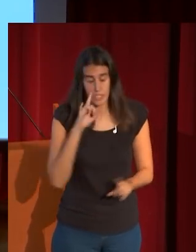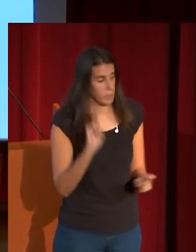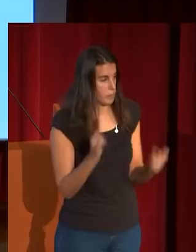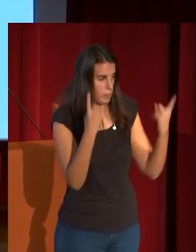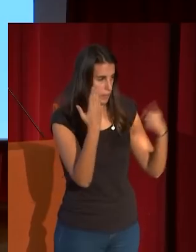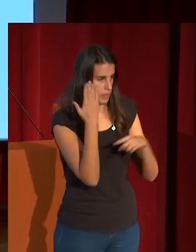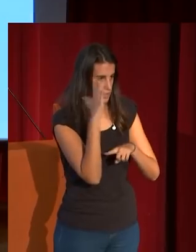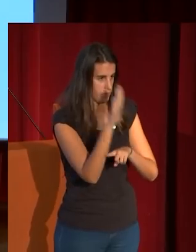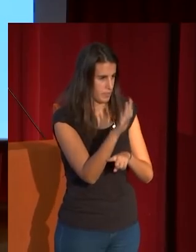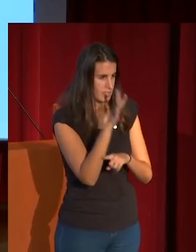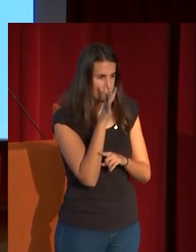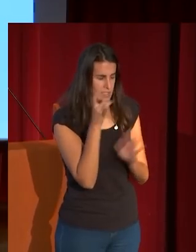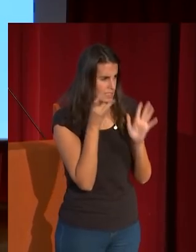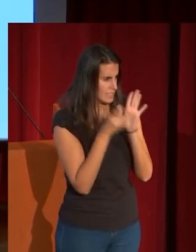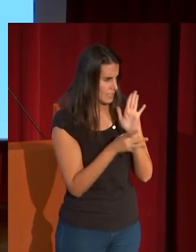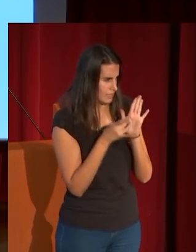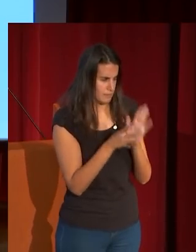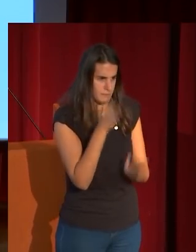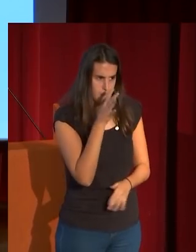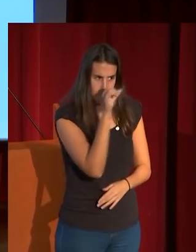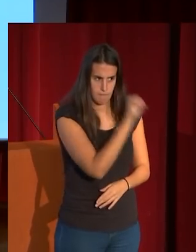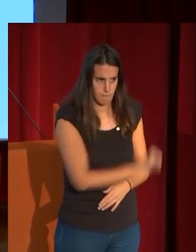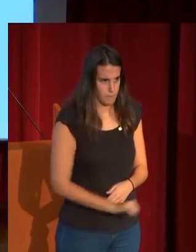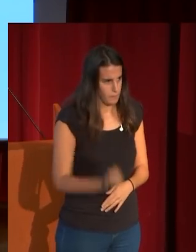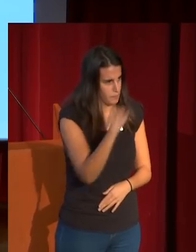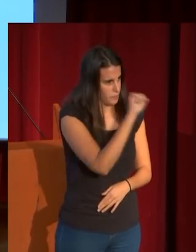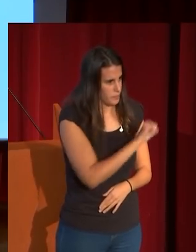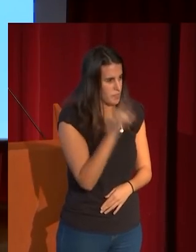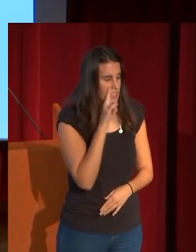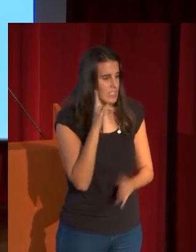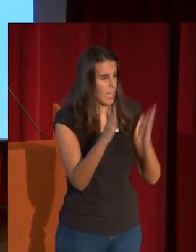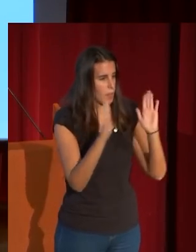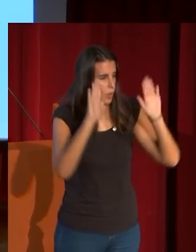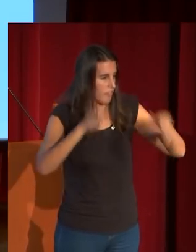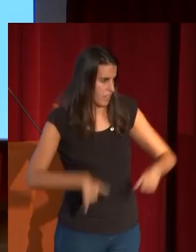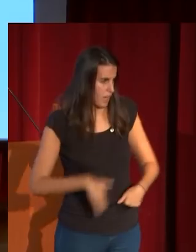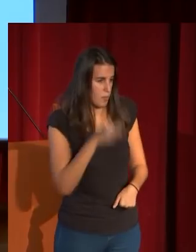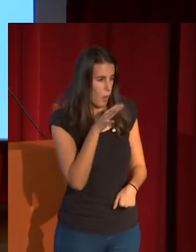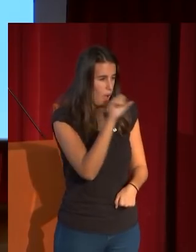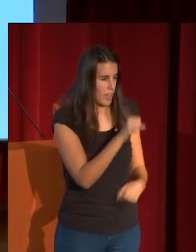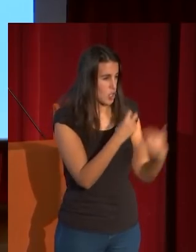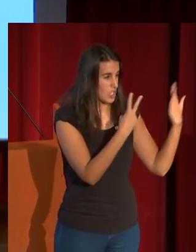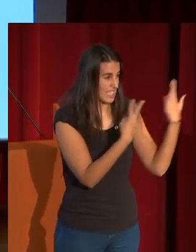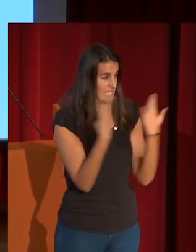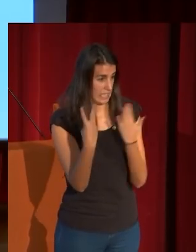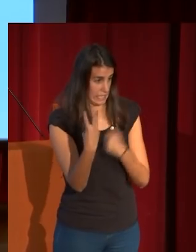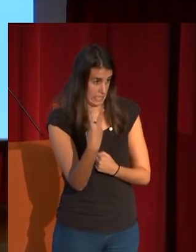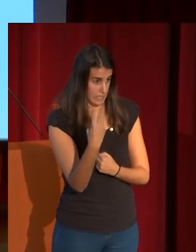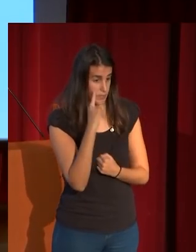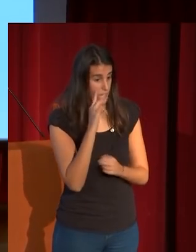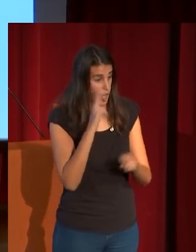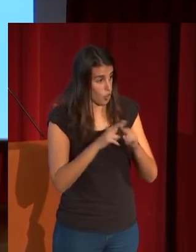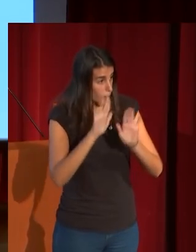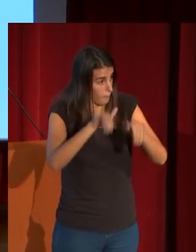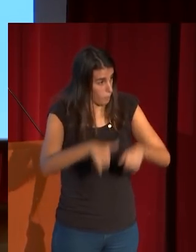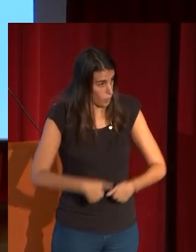una obra de gran calibre que nos pone en contacto ya con el fortuna y final del año 73 que vuelve a Roma que hace estos